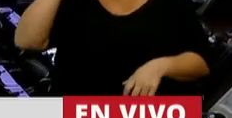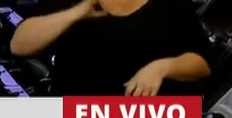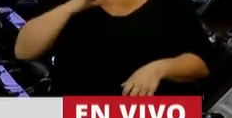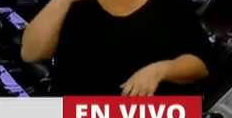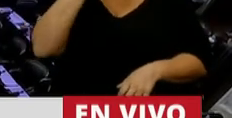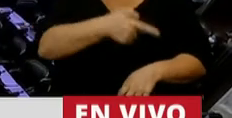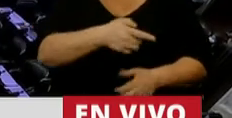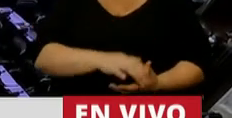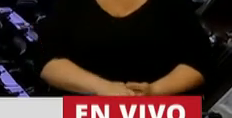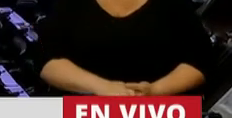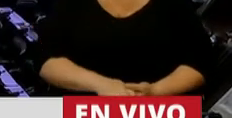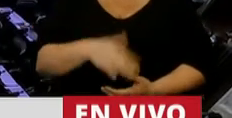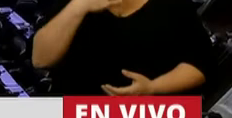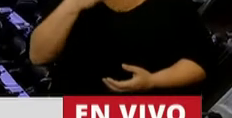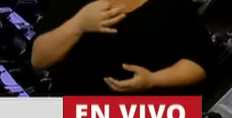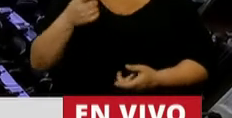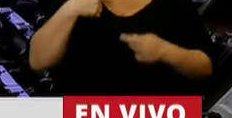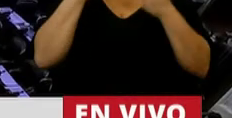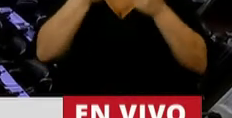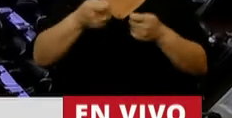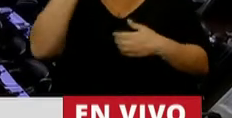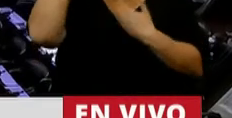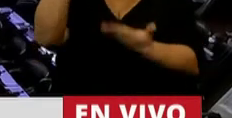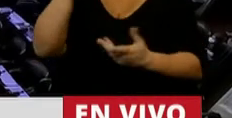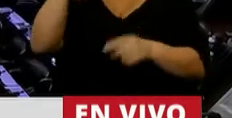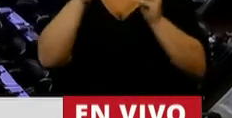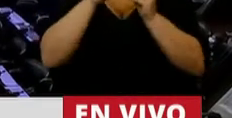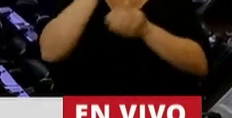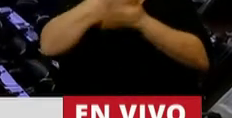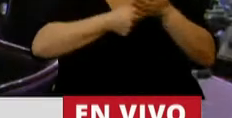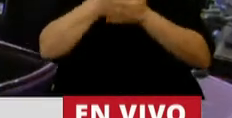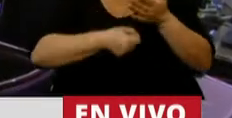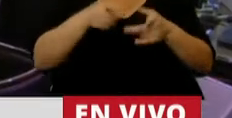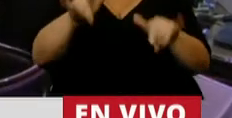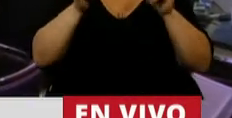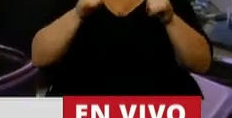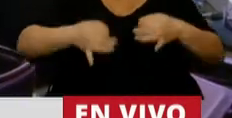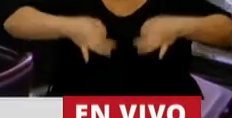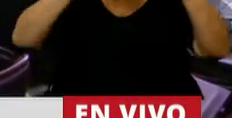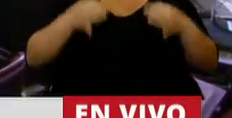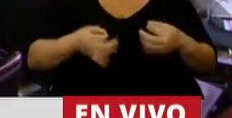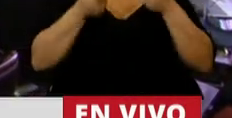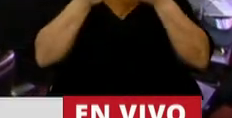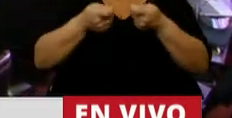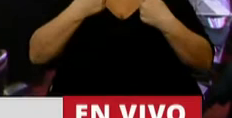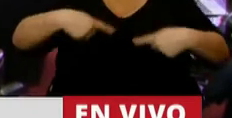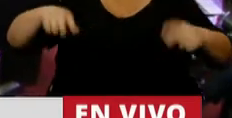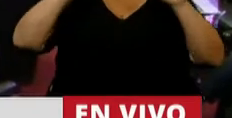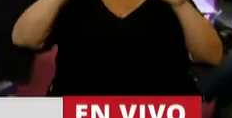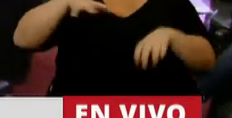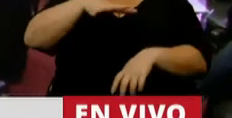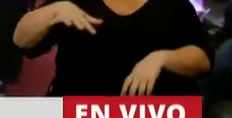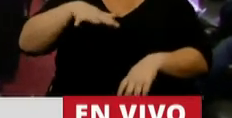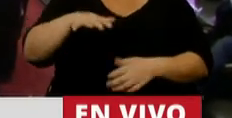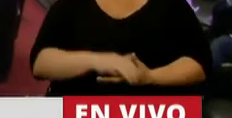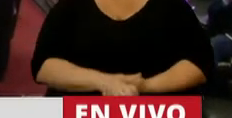asesinato. La verdad que sumarnos a este homenaje de un compañero militante, de un joven comprometido con las causas del pueblo.